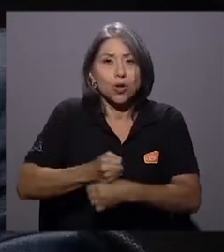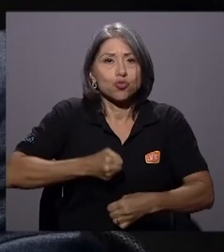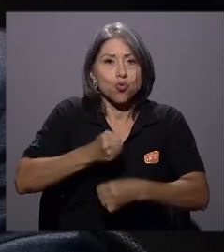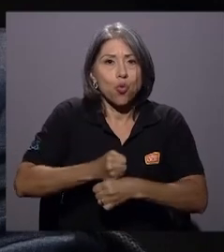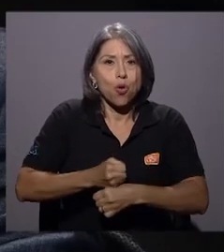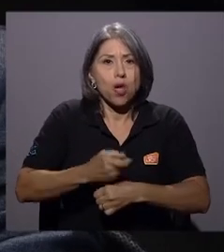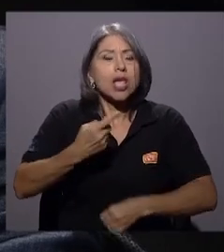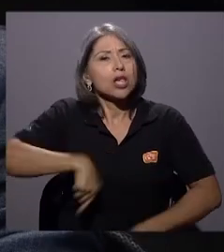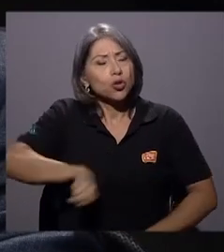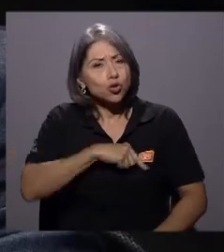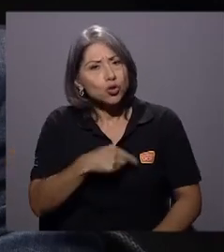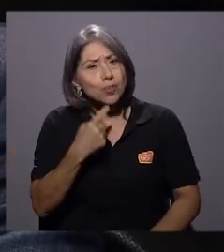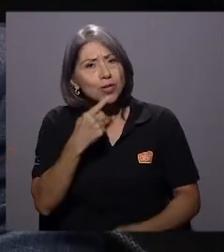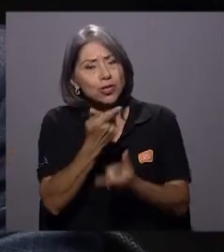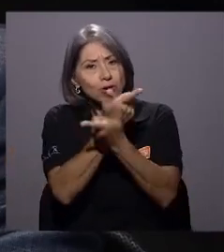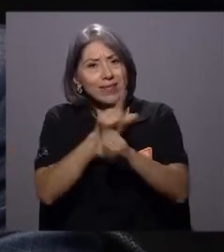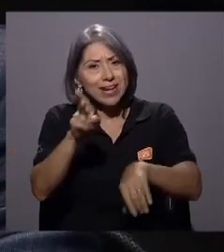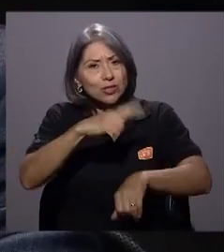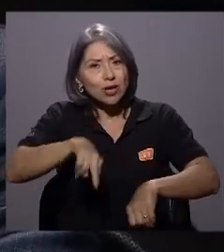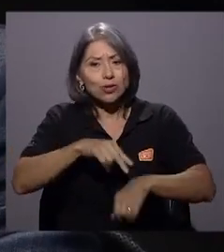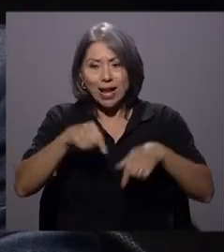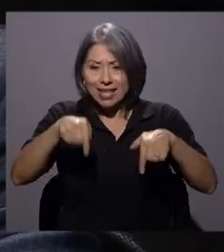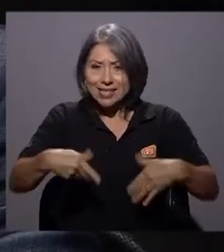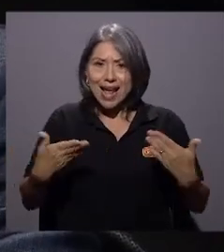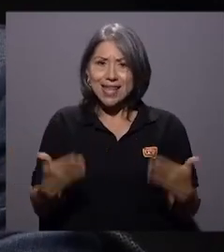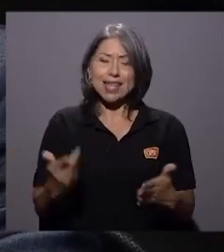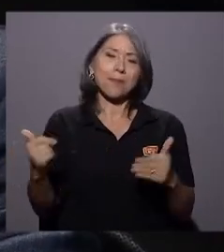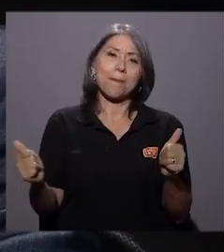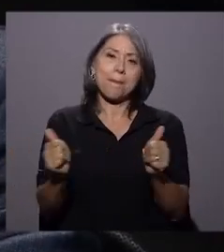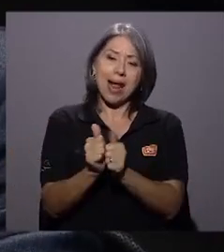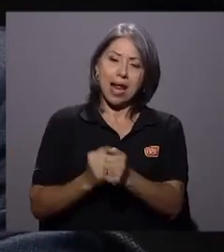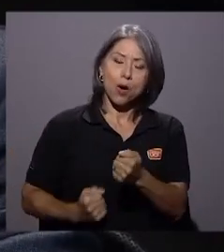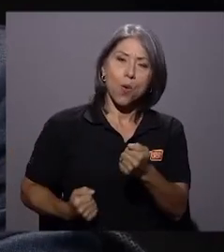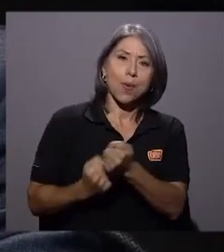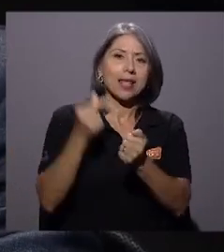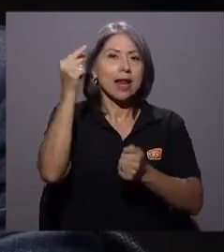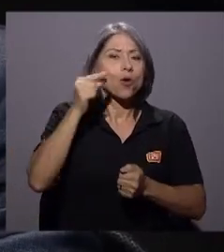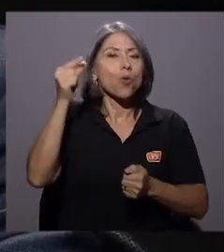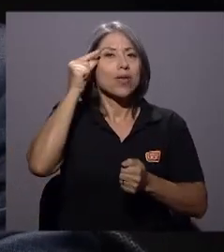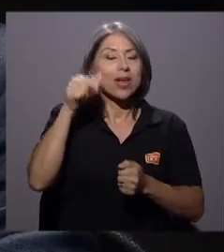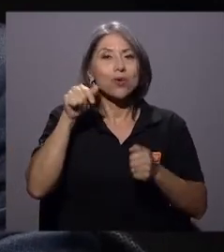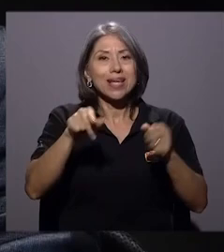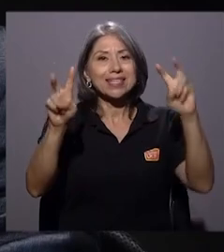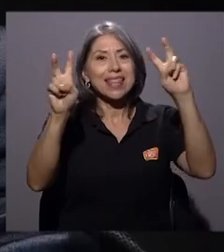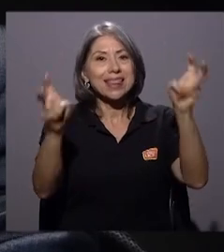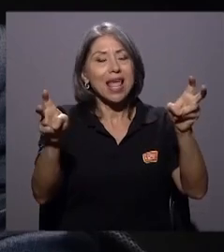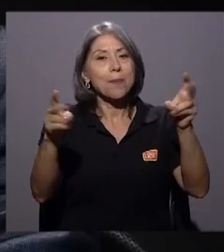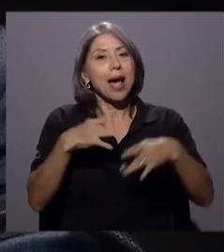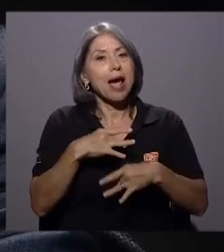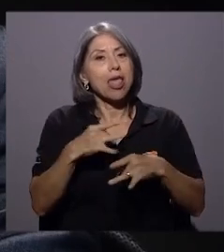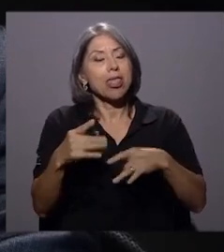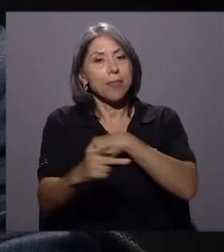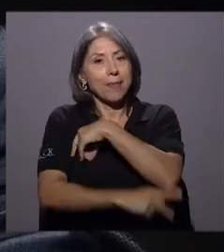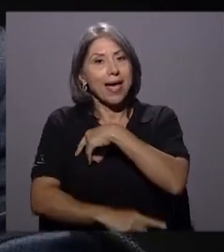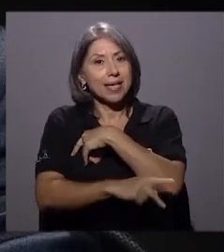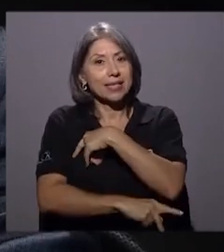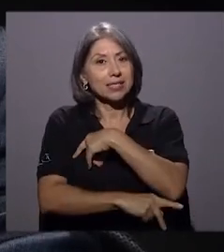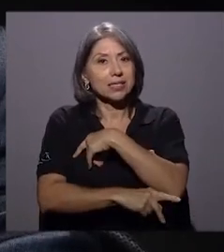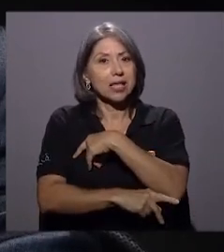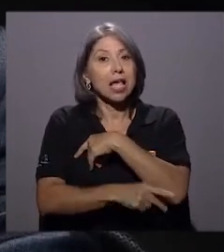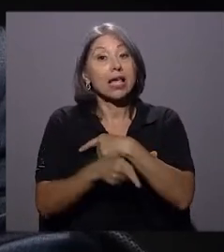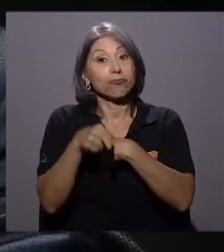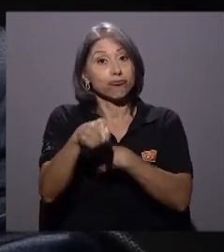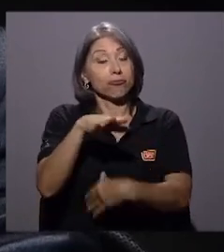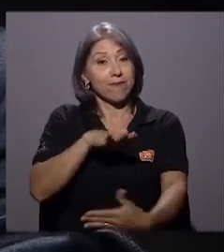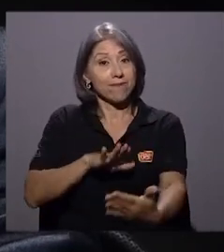nosotros hemos dicho, Liberación está aquí para acompañar al gobierno en un tema país como lo es enfrentar una situación de